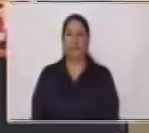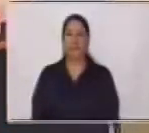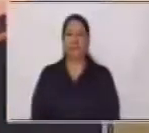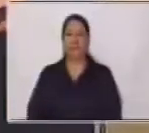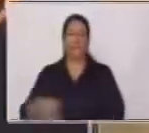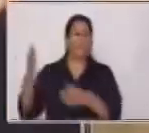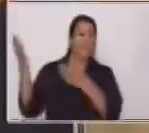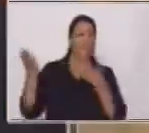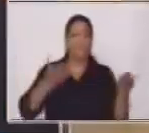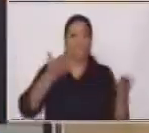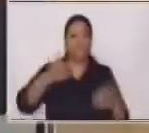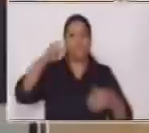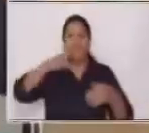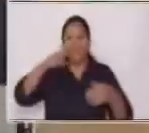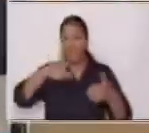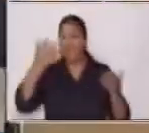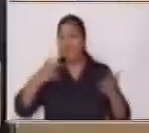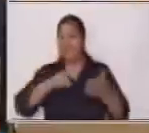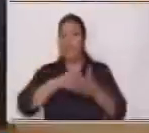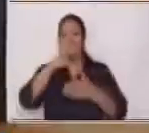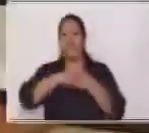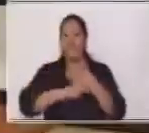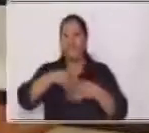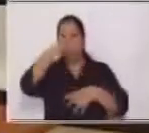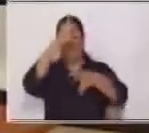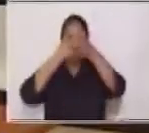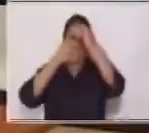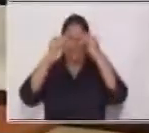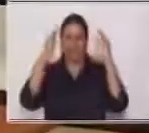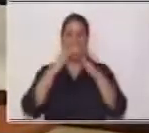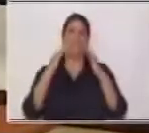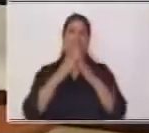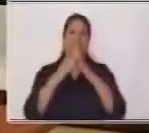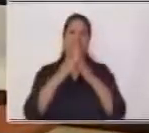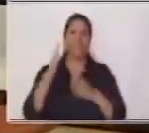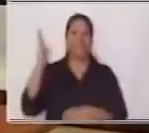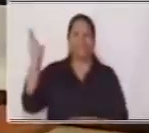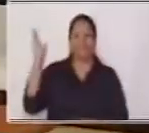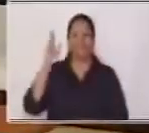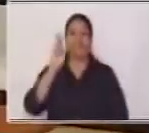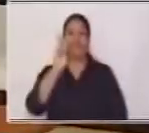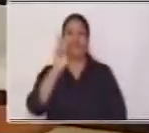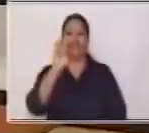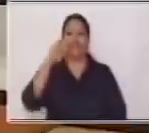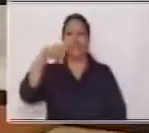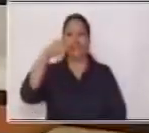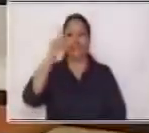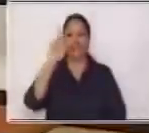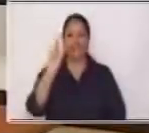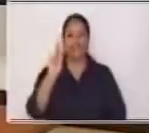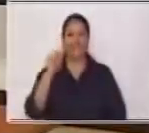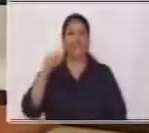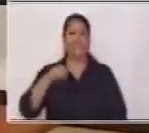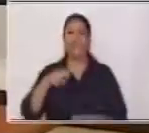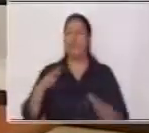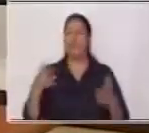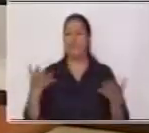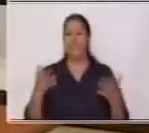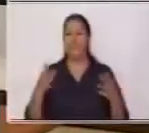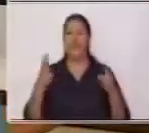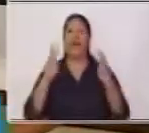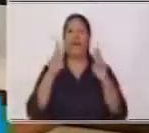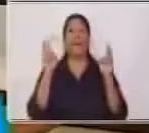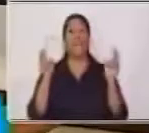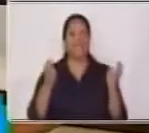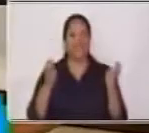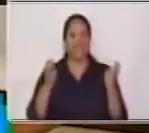Bienvenidos a este espacio educativo Aprendo en Casa Soy Wendy Anarita y en esta oportunidad desarrollaré el tema